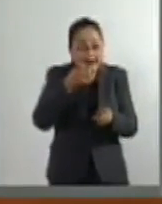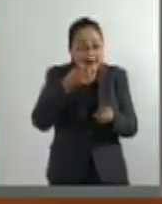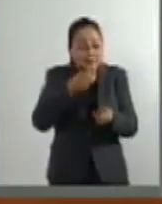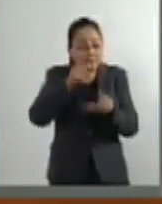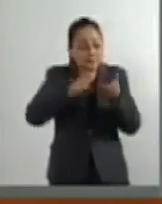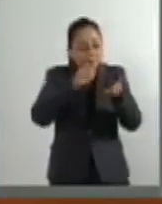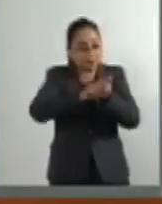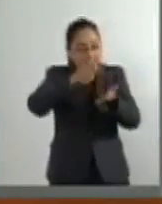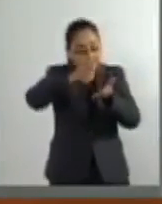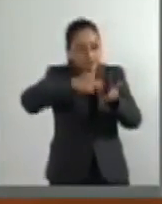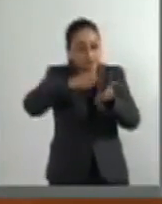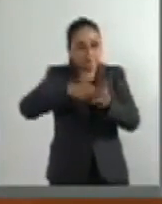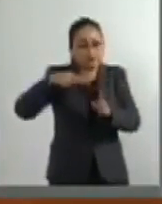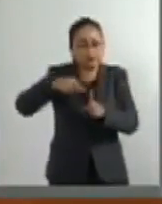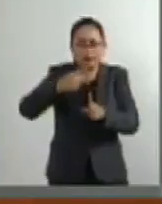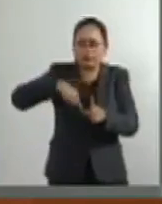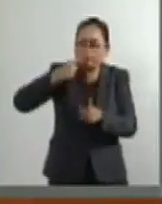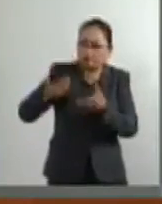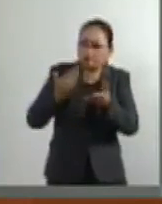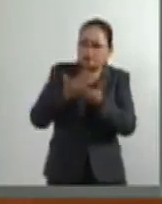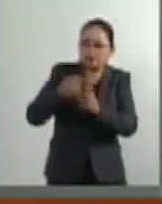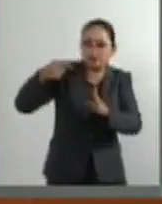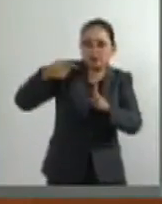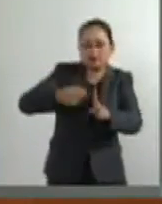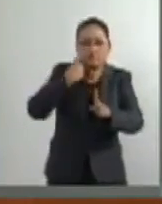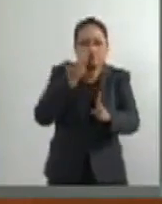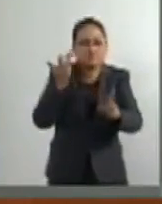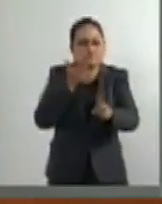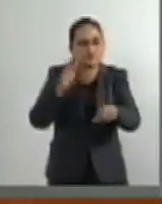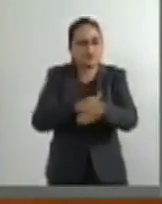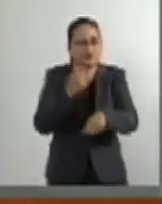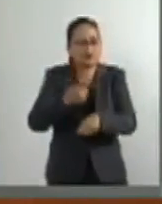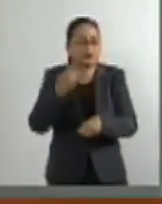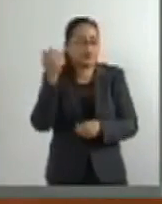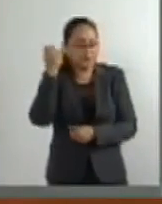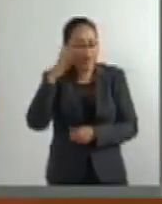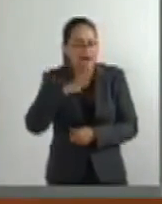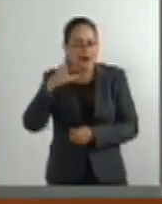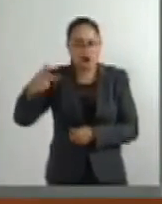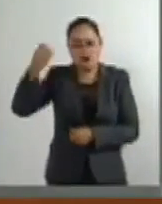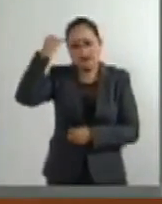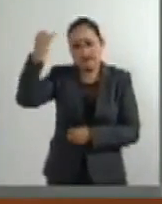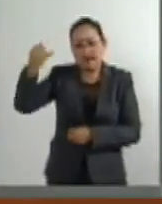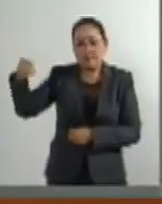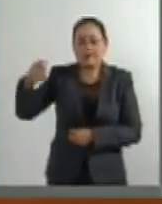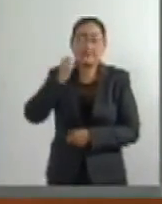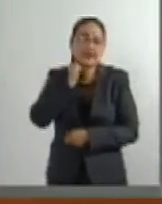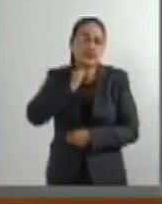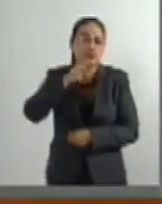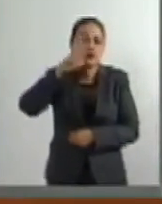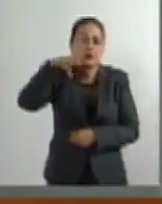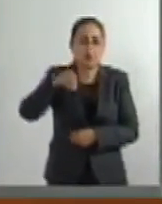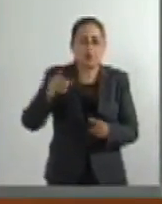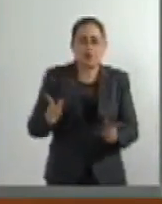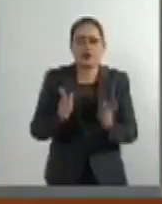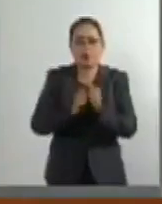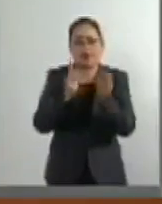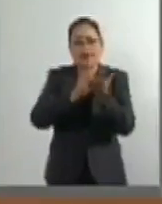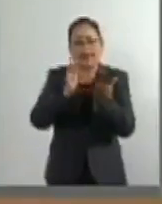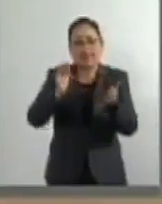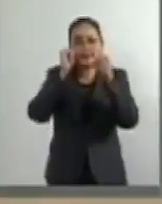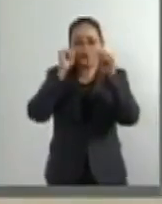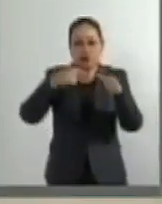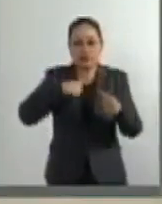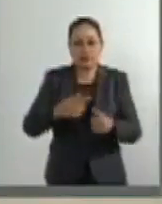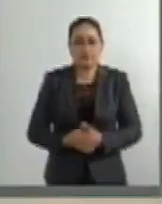punto propositivo como fue la motivación de la iniciativa del Senador Romo. Es cuanto y muchas gracias a ustedes por su atención.